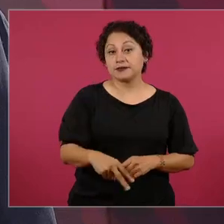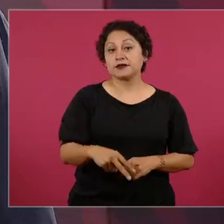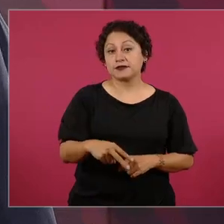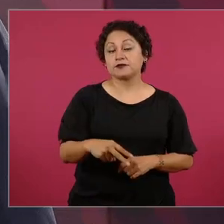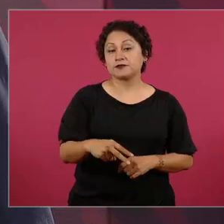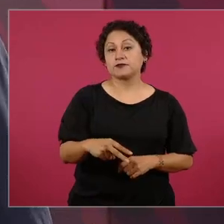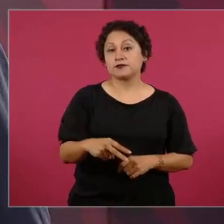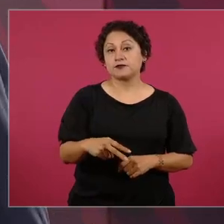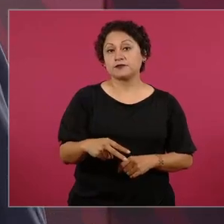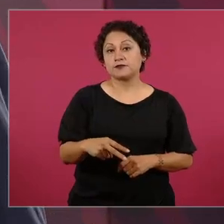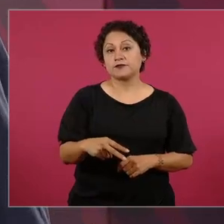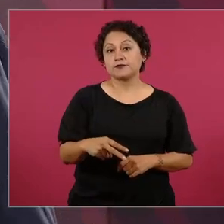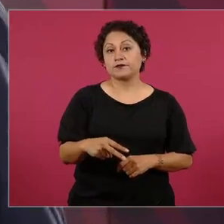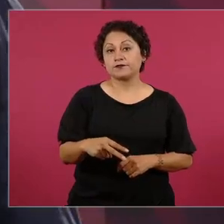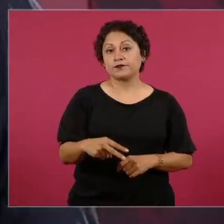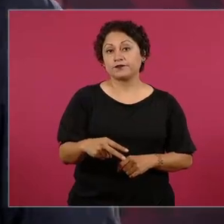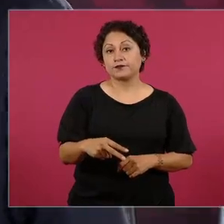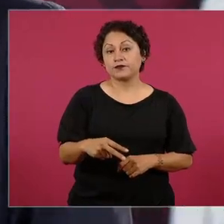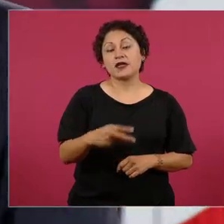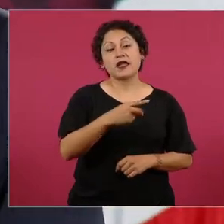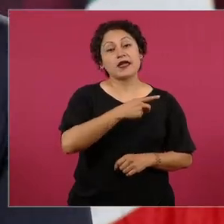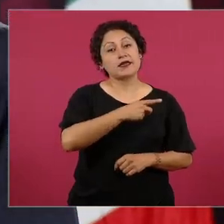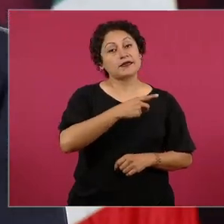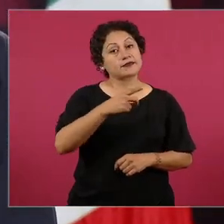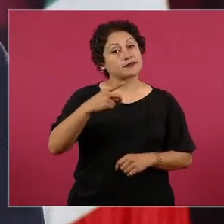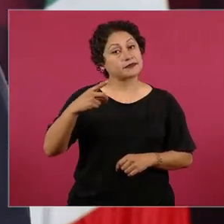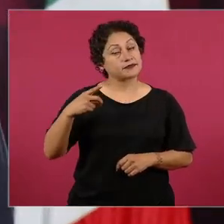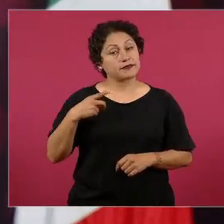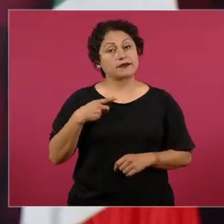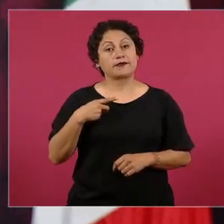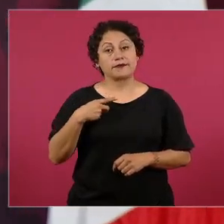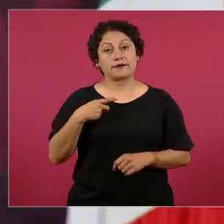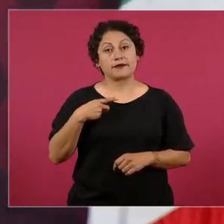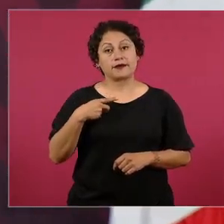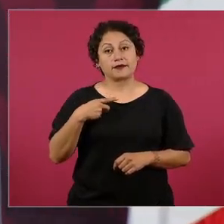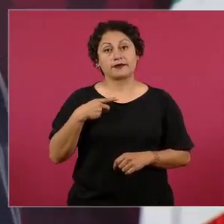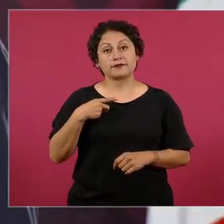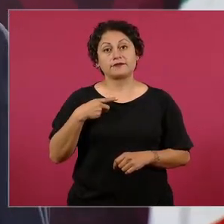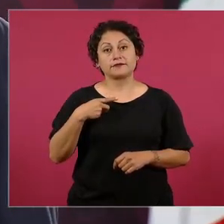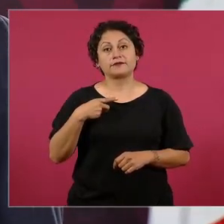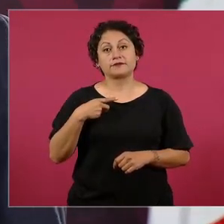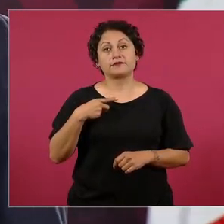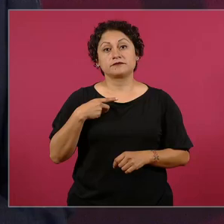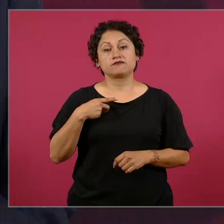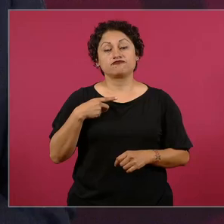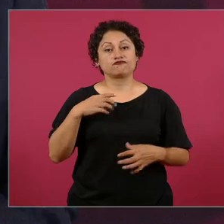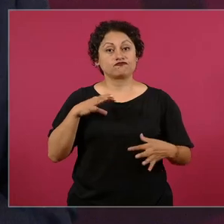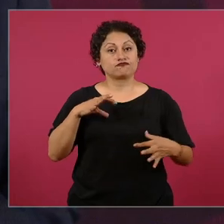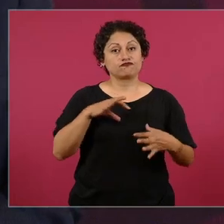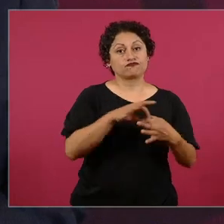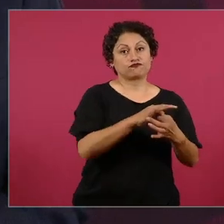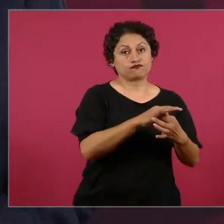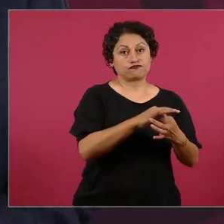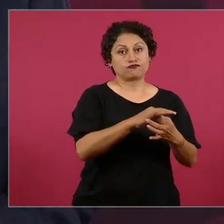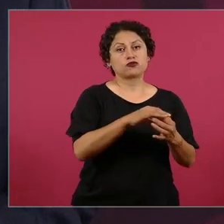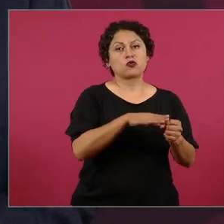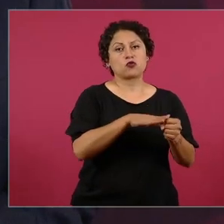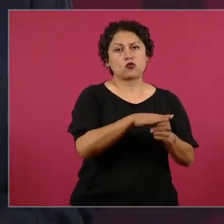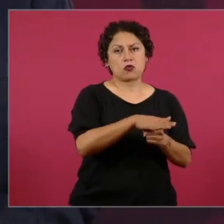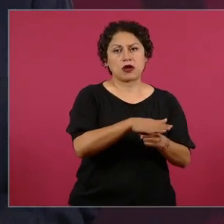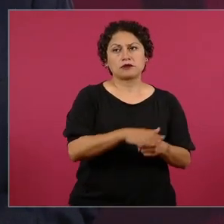ajustarse a los principios de no intervención autodeterminación de los pueblos